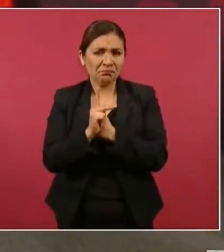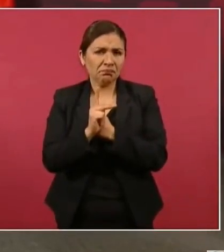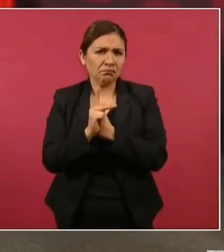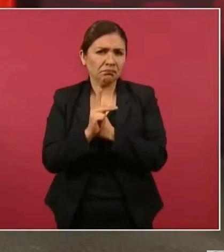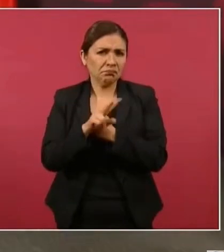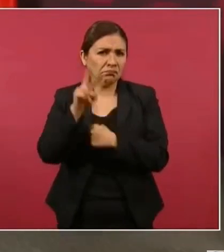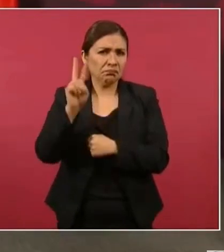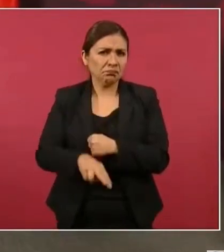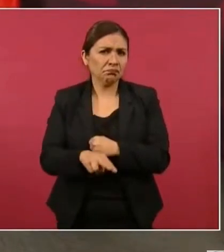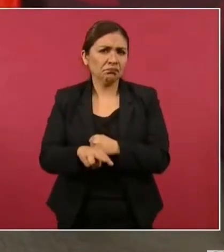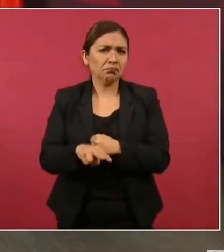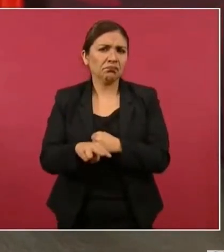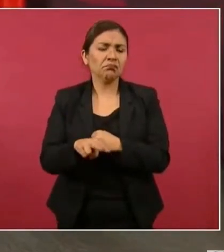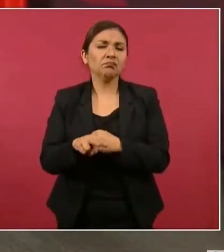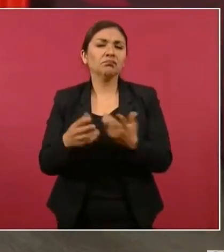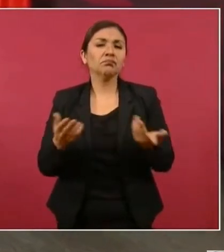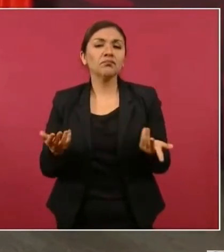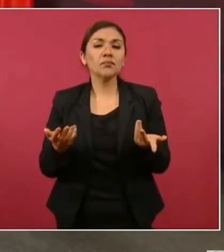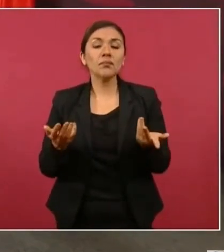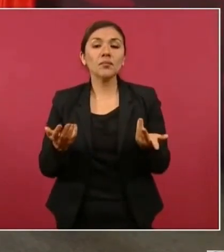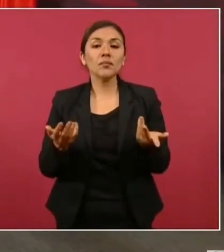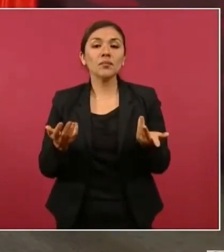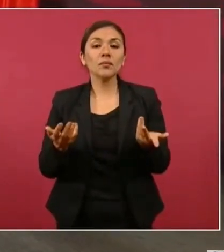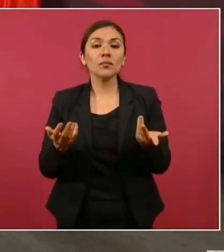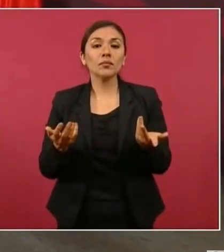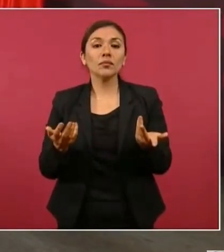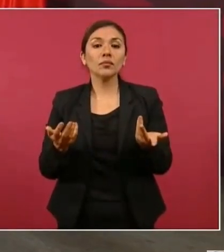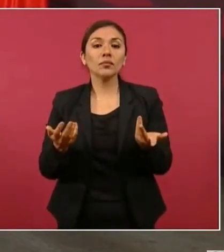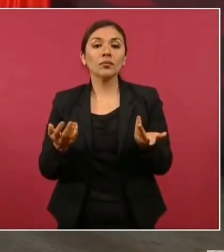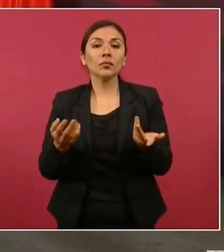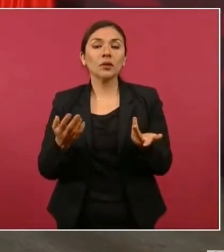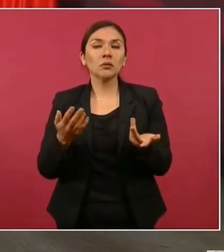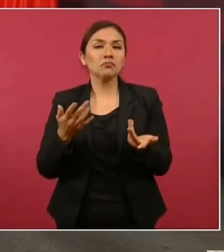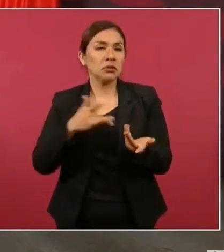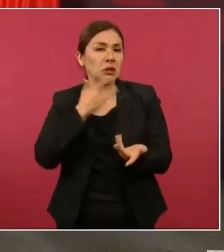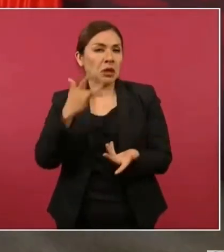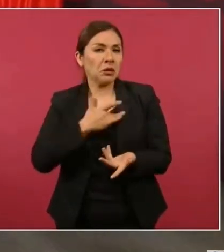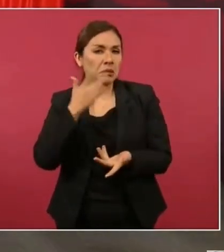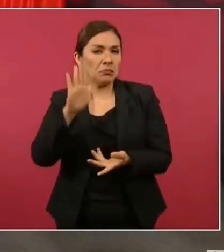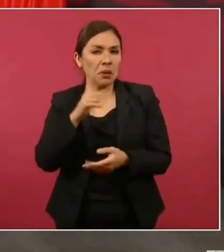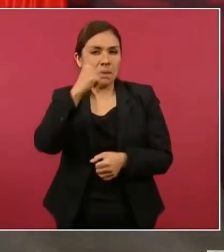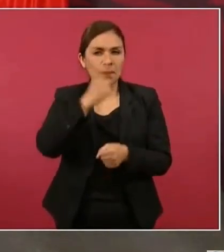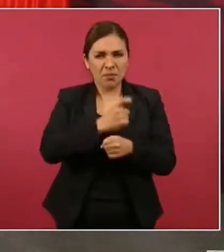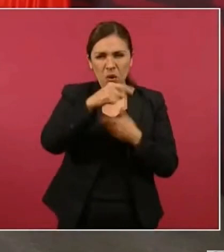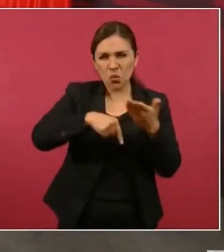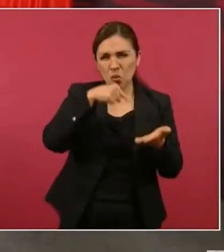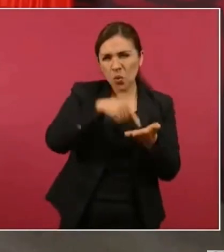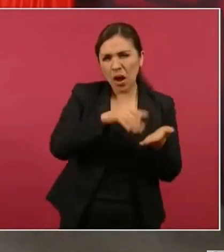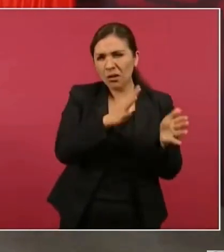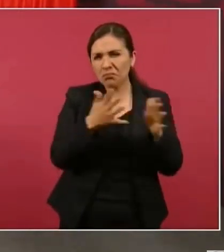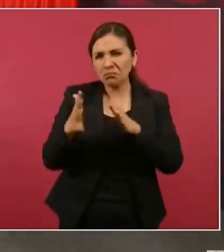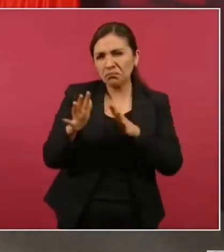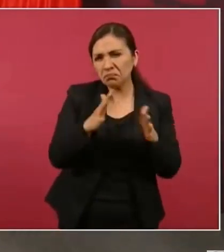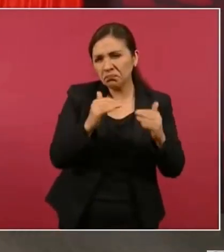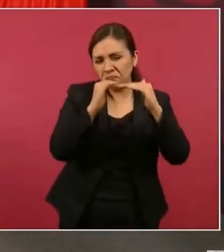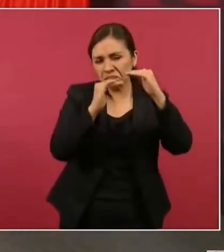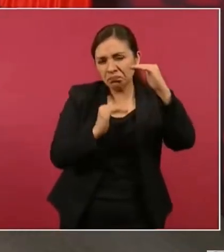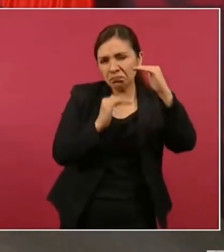no el primer lugar está entre los